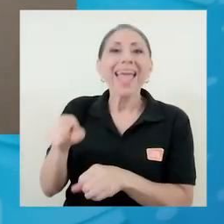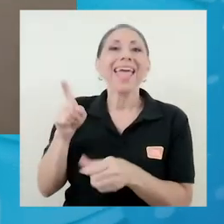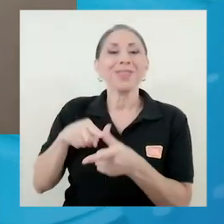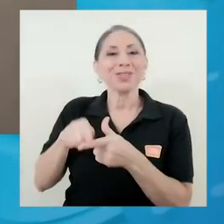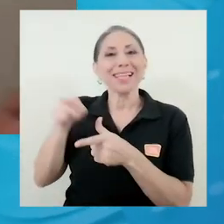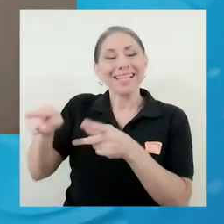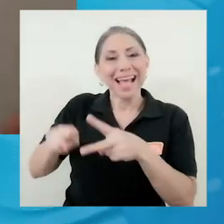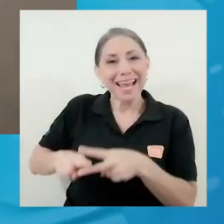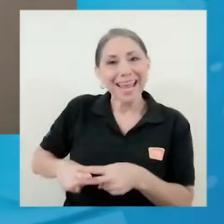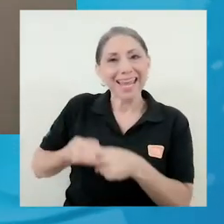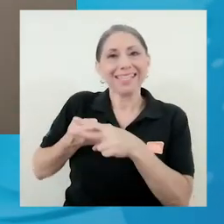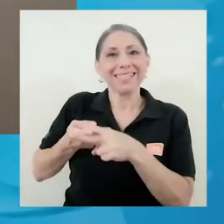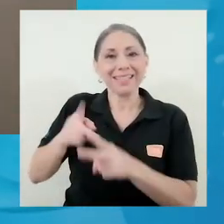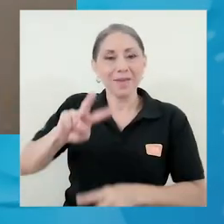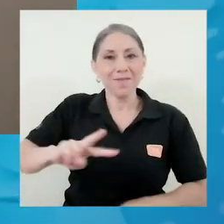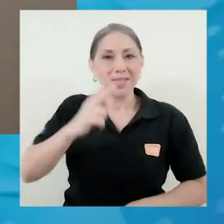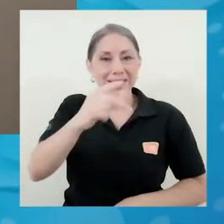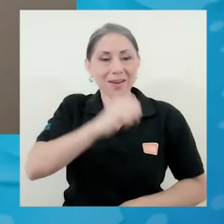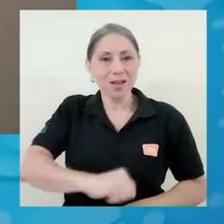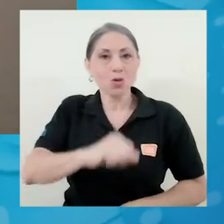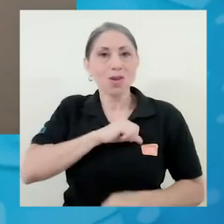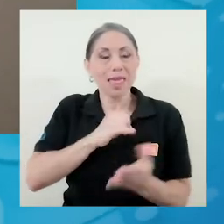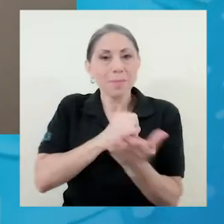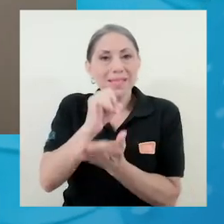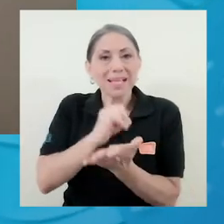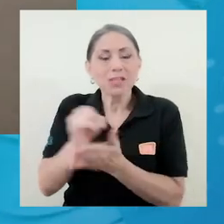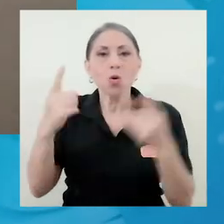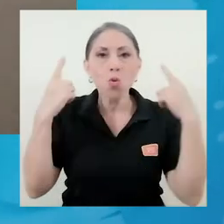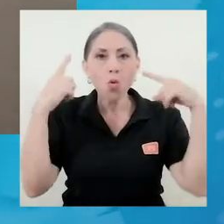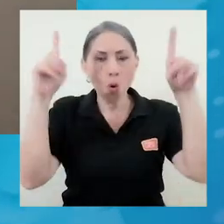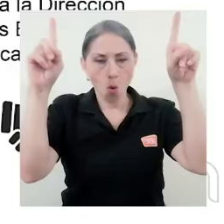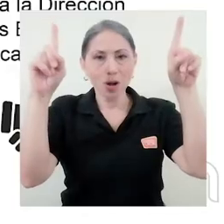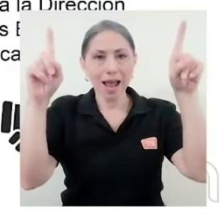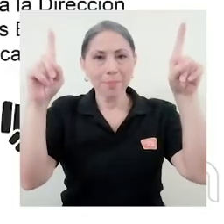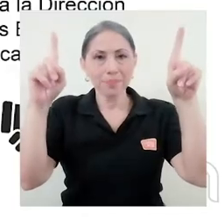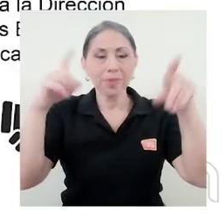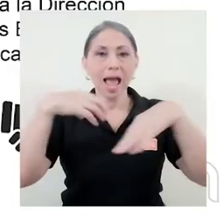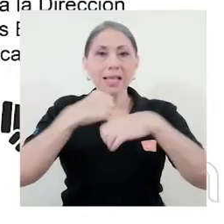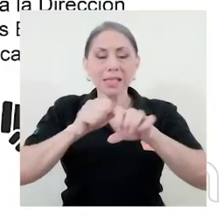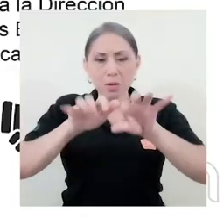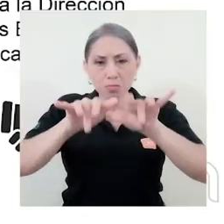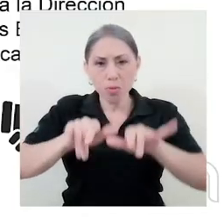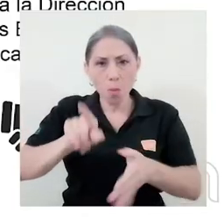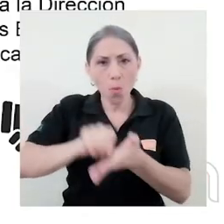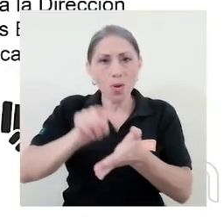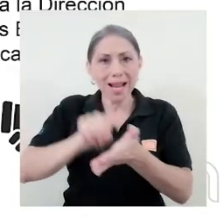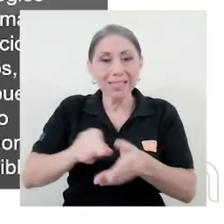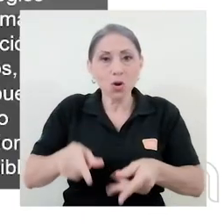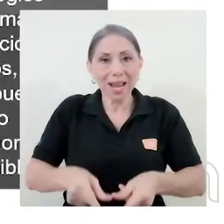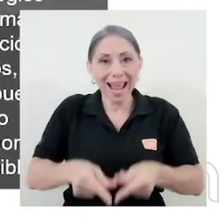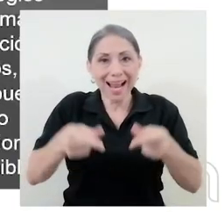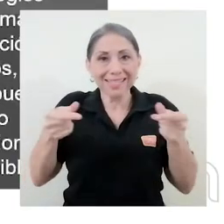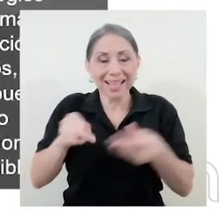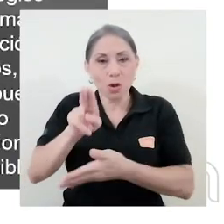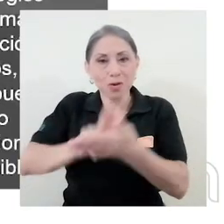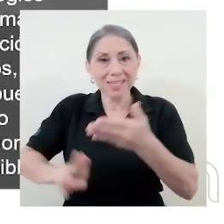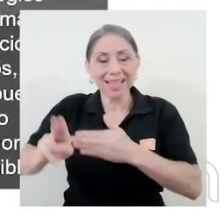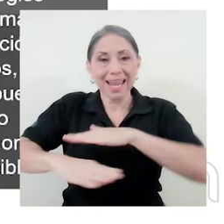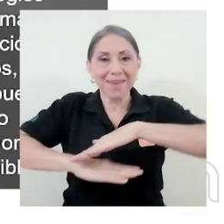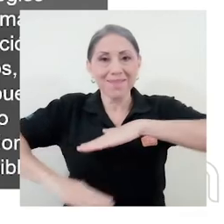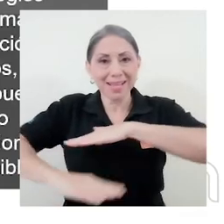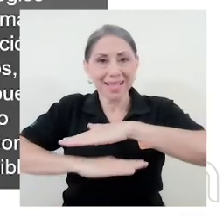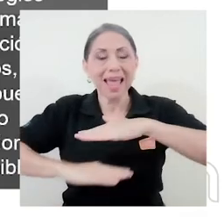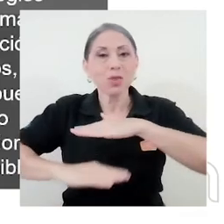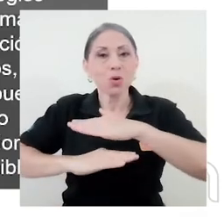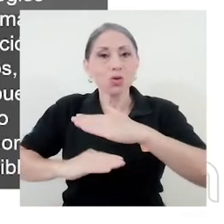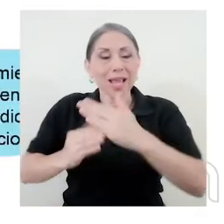fue como la génesis de cómo la Vicerrectoría de Investigación logra hacer una publicación en la Gaceta Universitaria